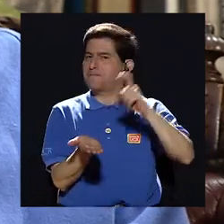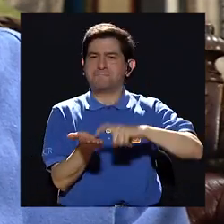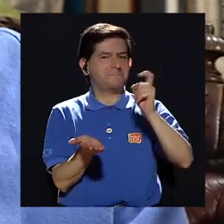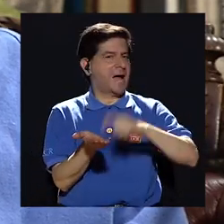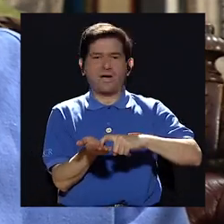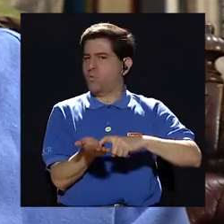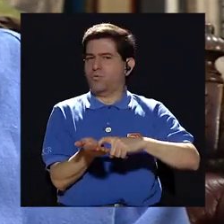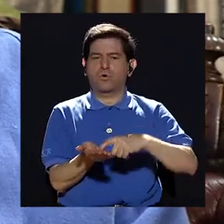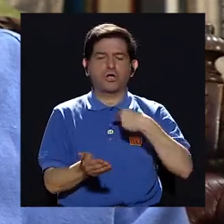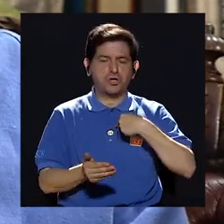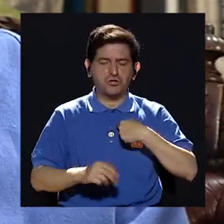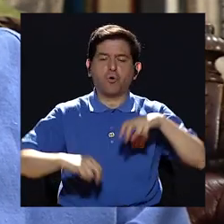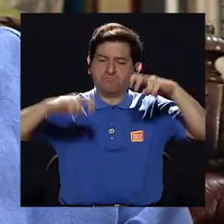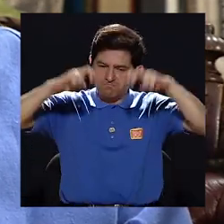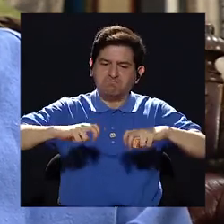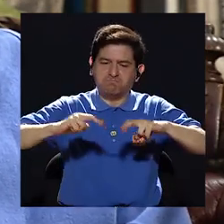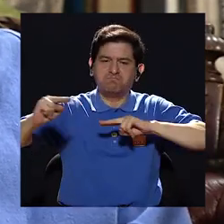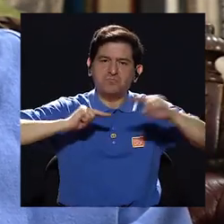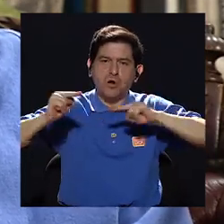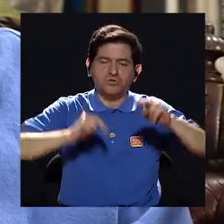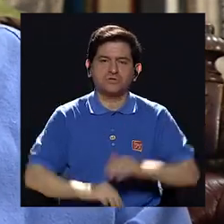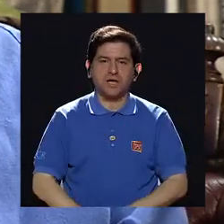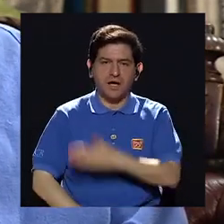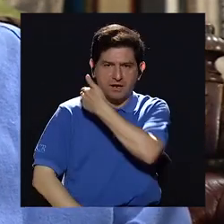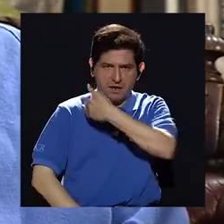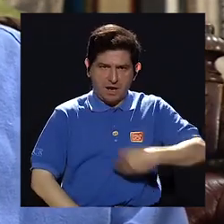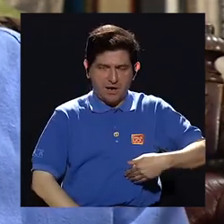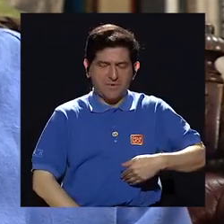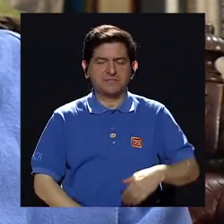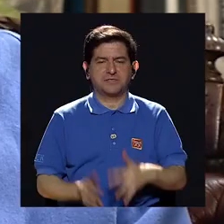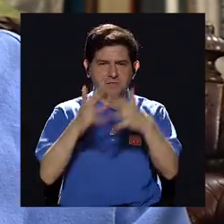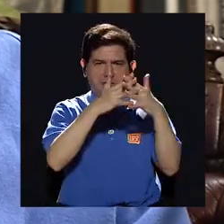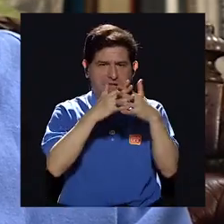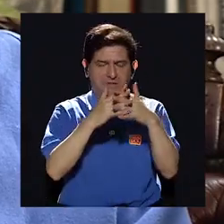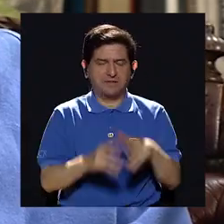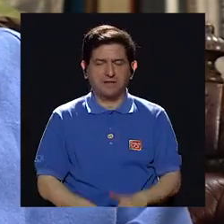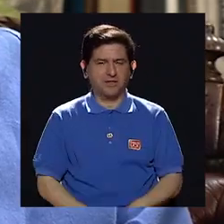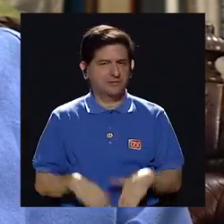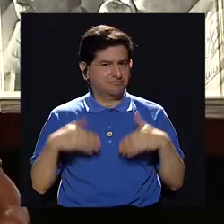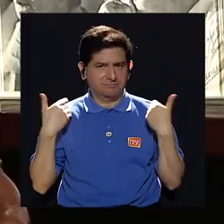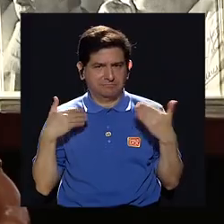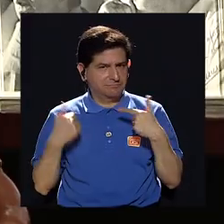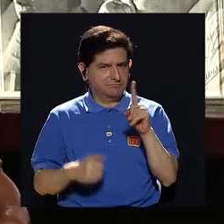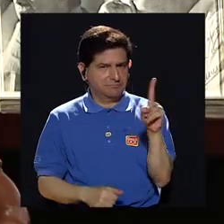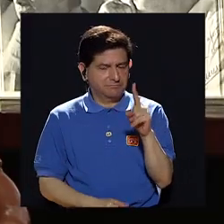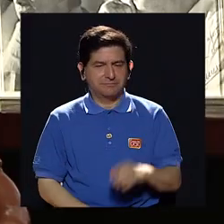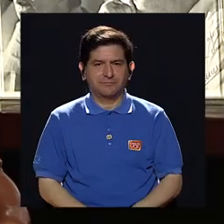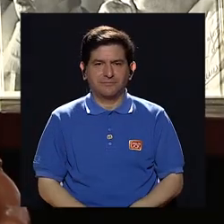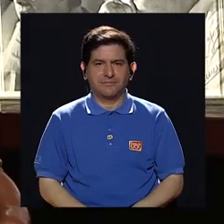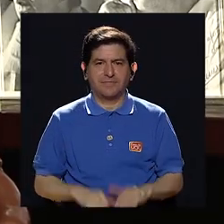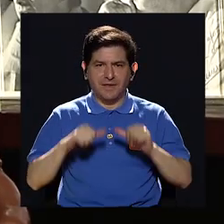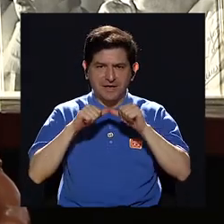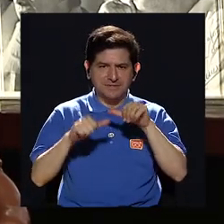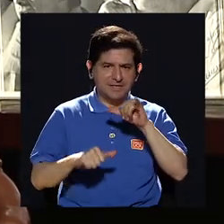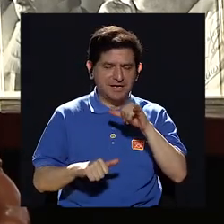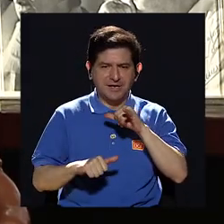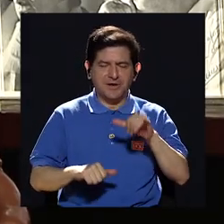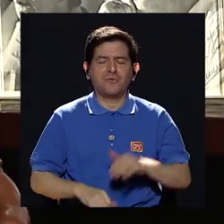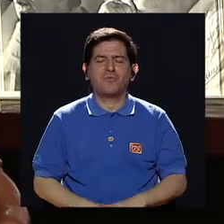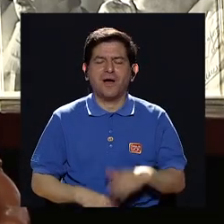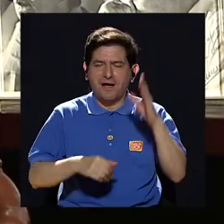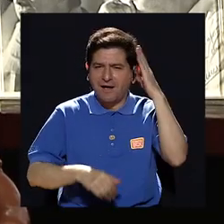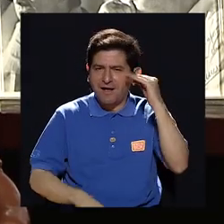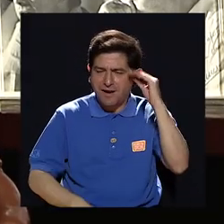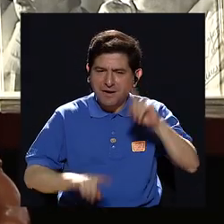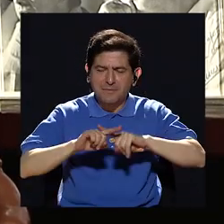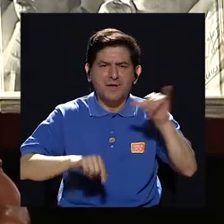deuda y me siento a negociarla. El presidente Reagan no estaba contento con eso. Don Oscar, vamos a seguir con esa anécdota,